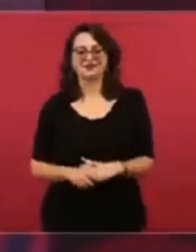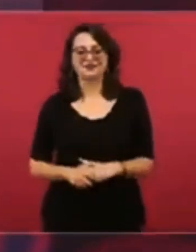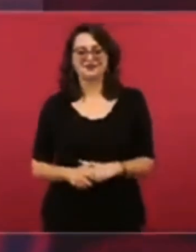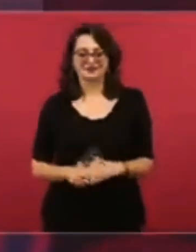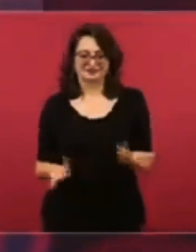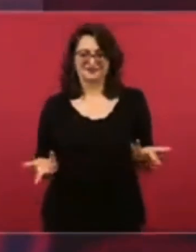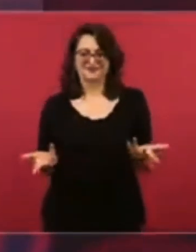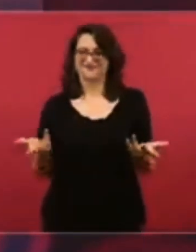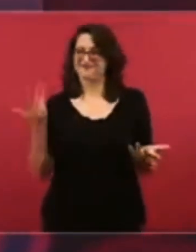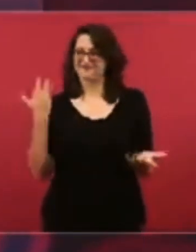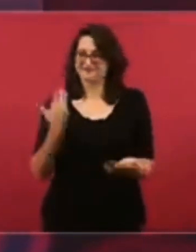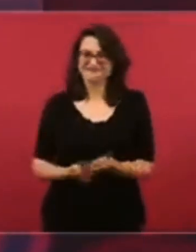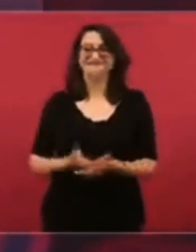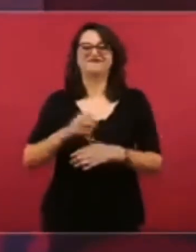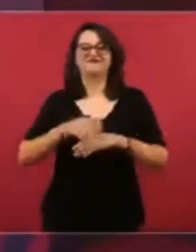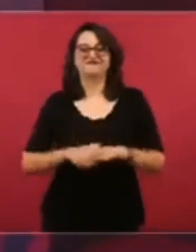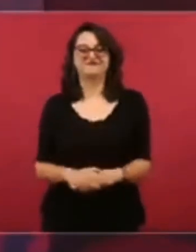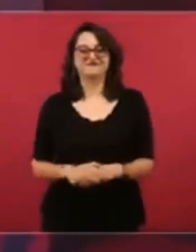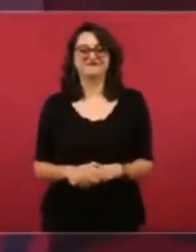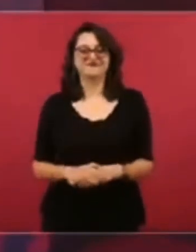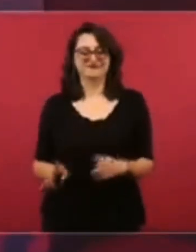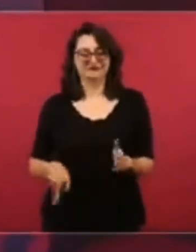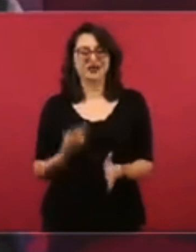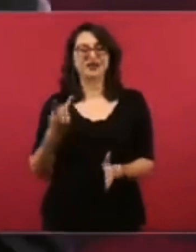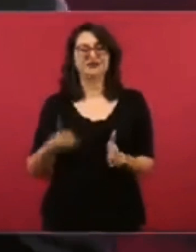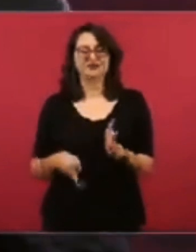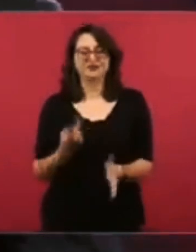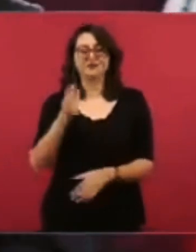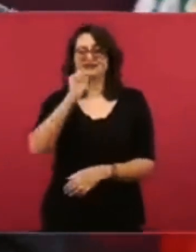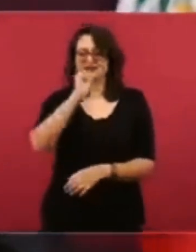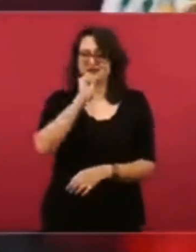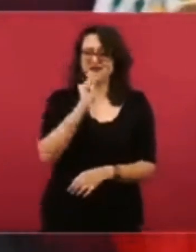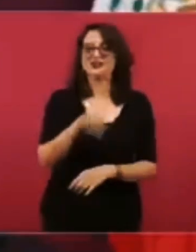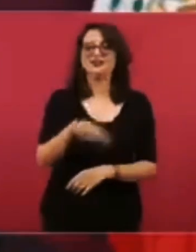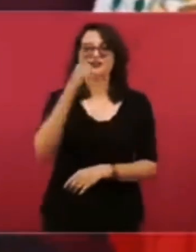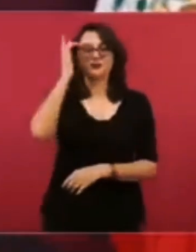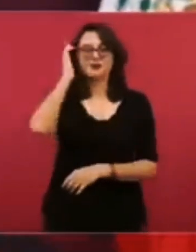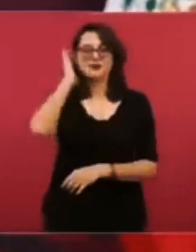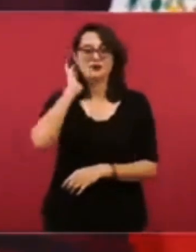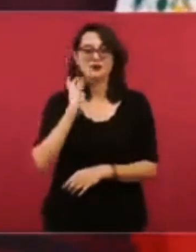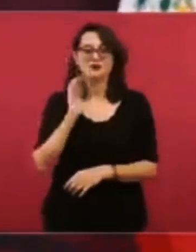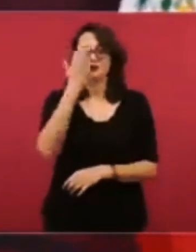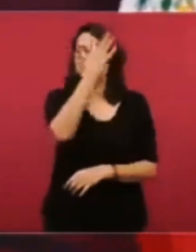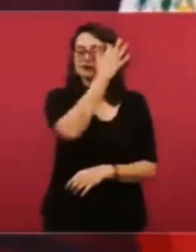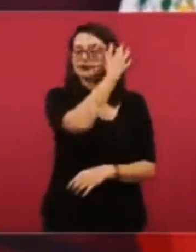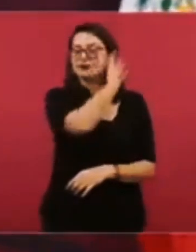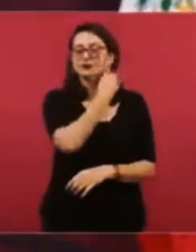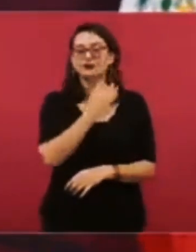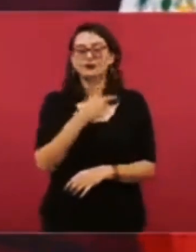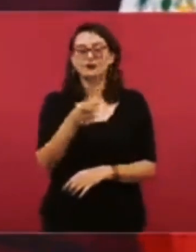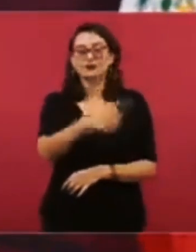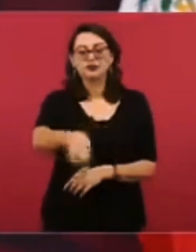cuánto lío armaron contra